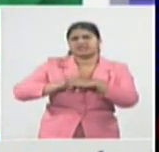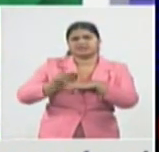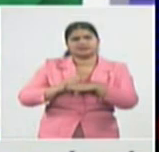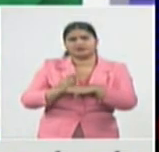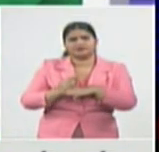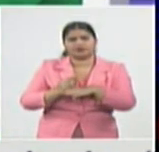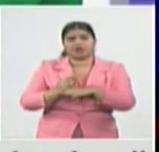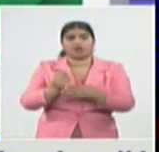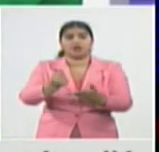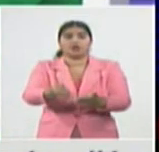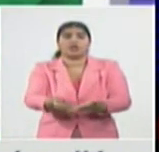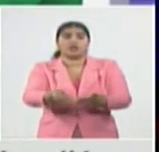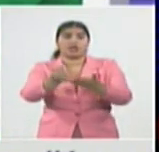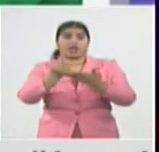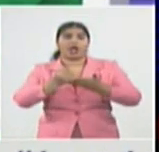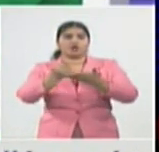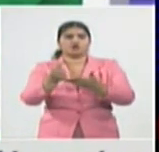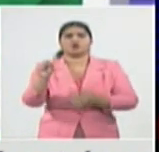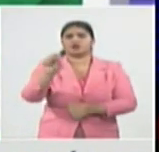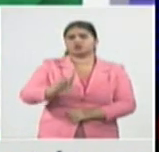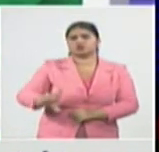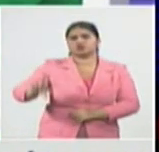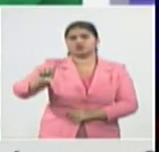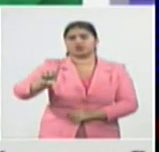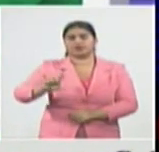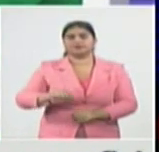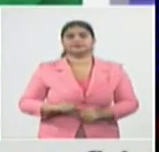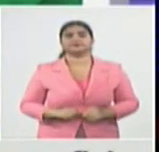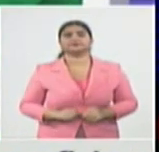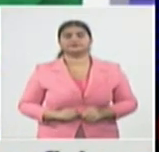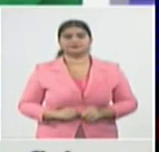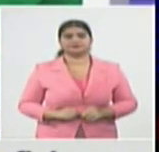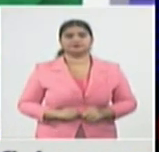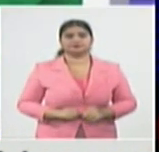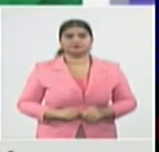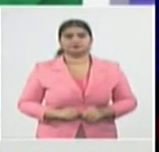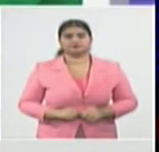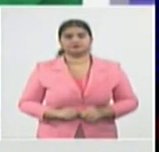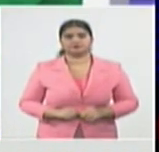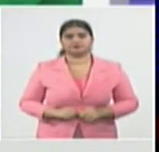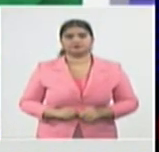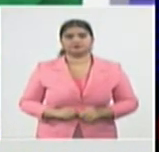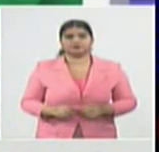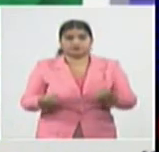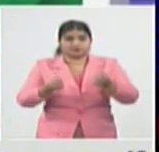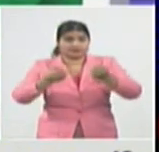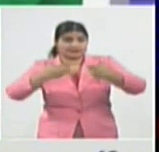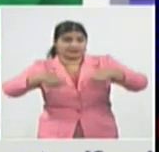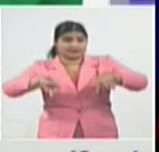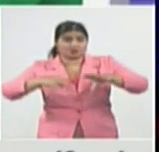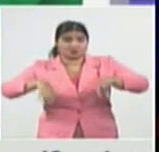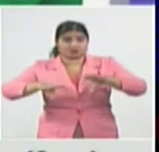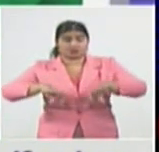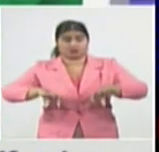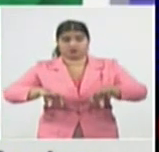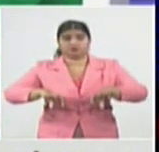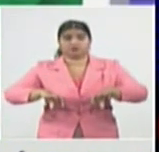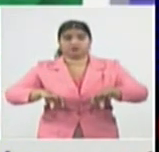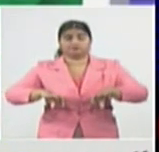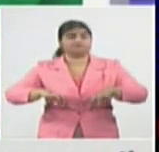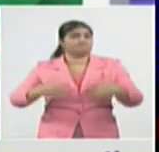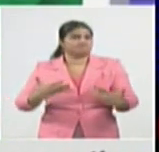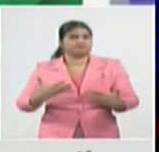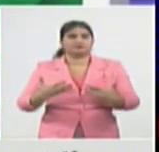epidemiológica esta situación ha ocasionado cambios en mayor o menor medida en la vida de las personas cambios Gisela